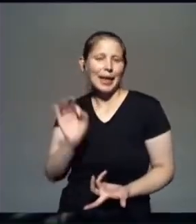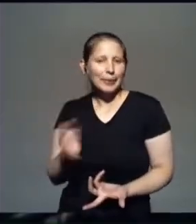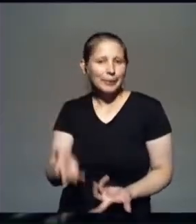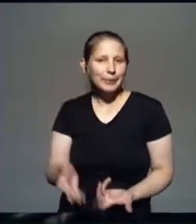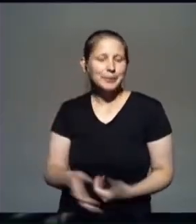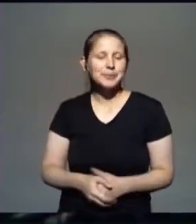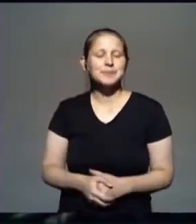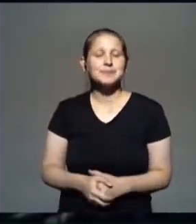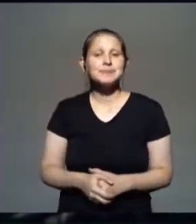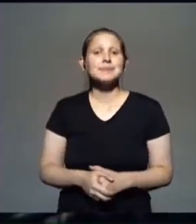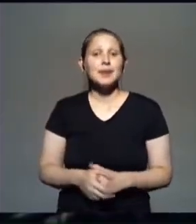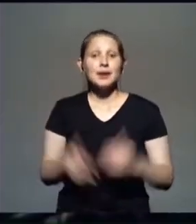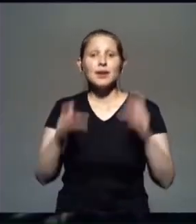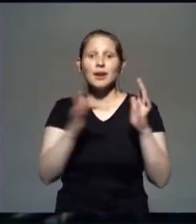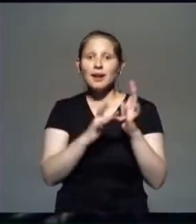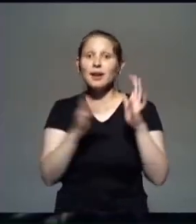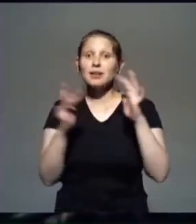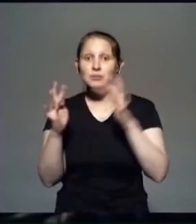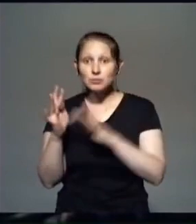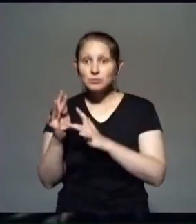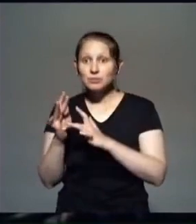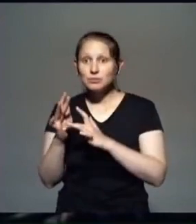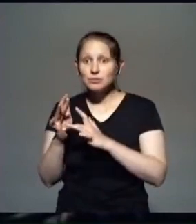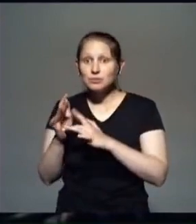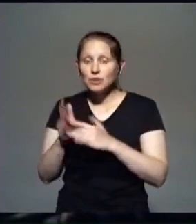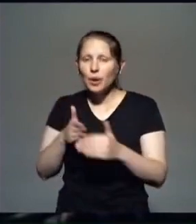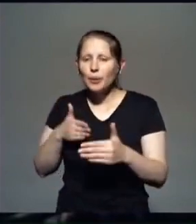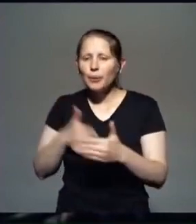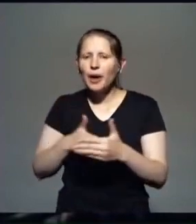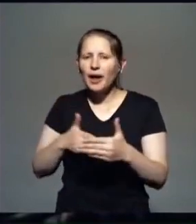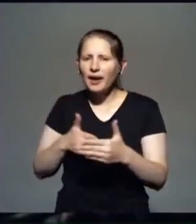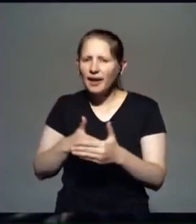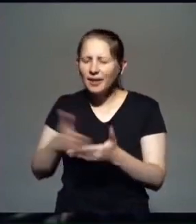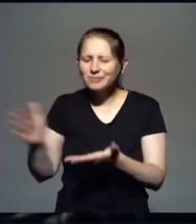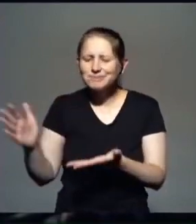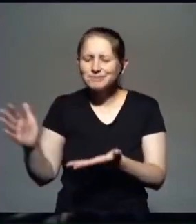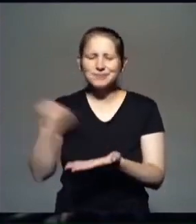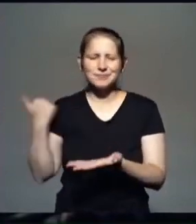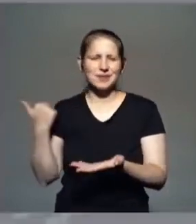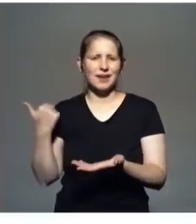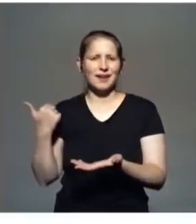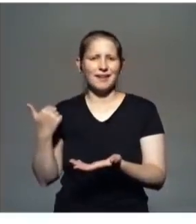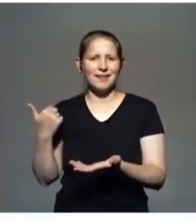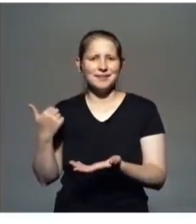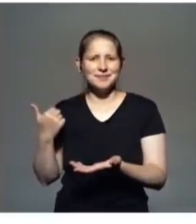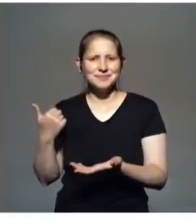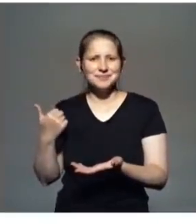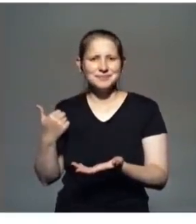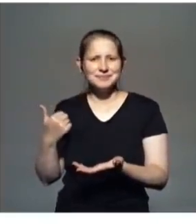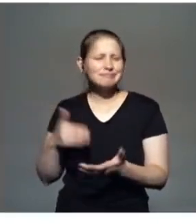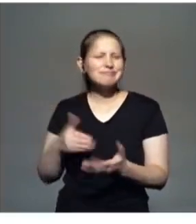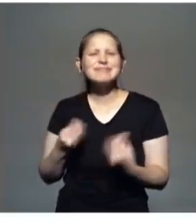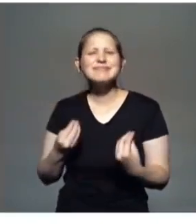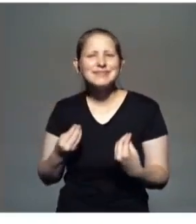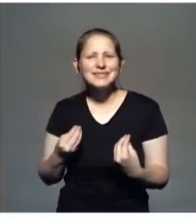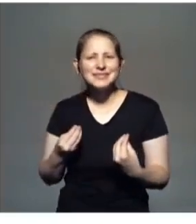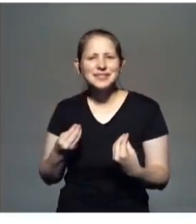va a empezar a derribar barreras. Derribamos barreras cuando no señalamos.